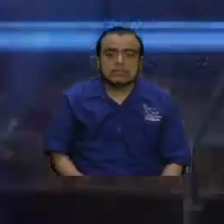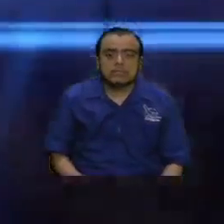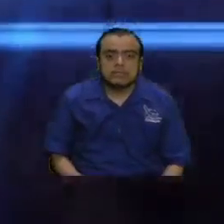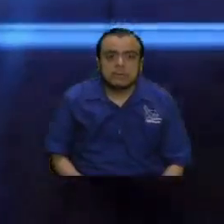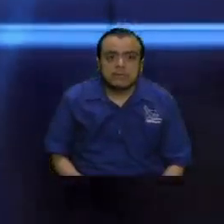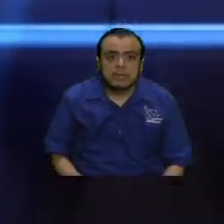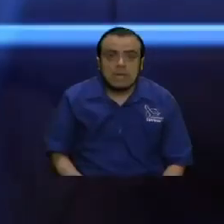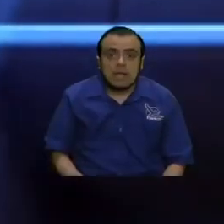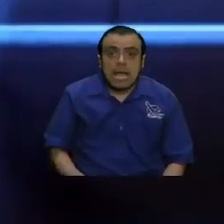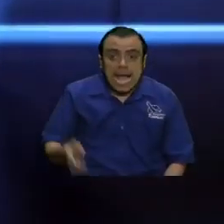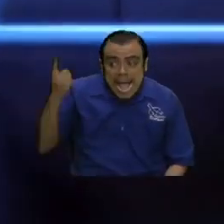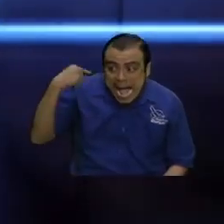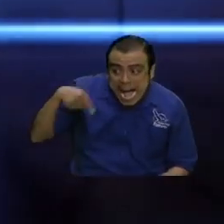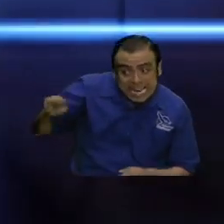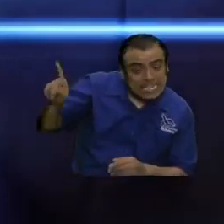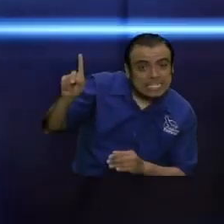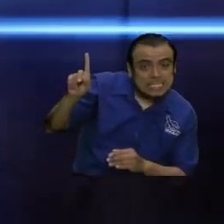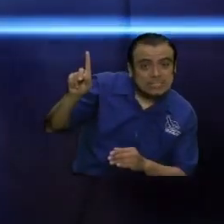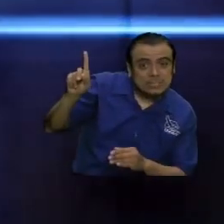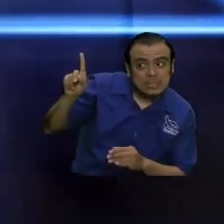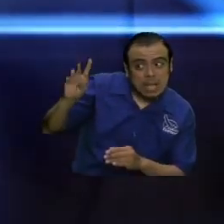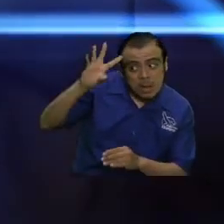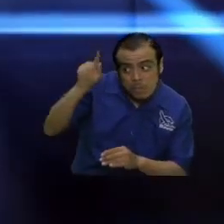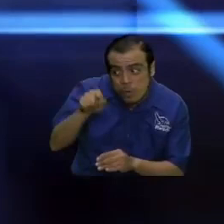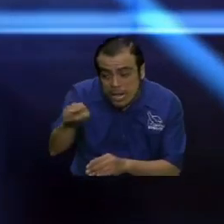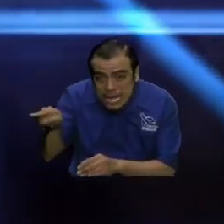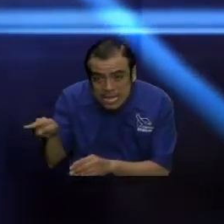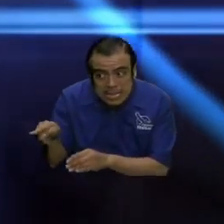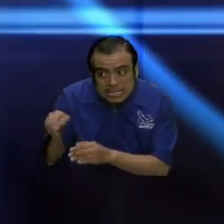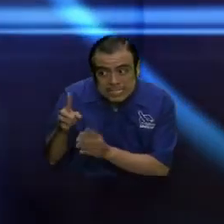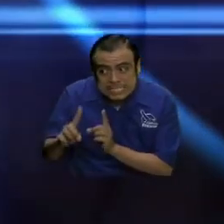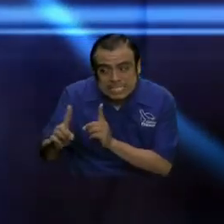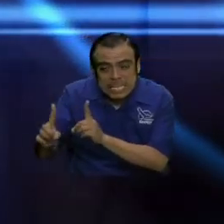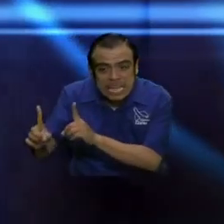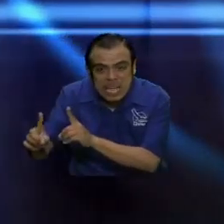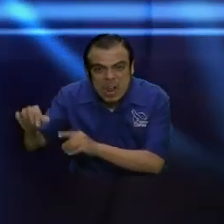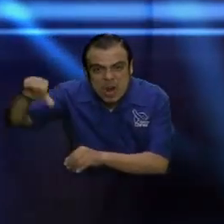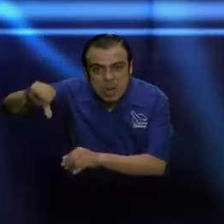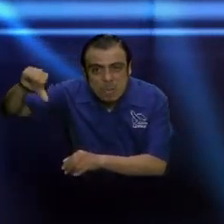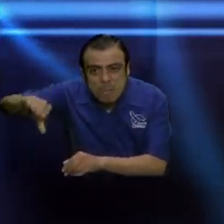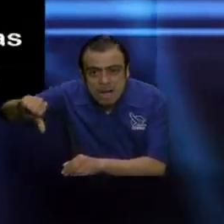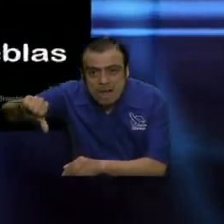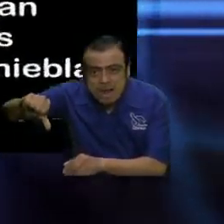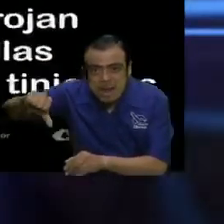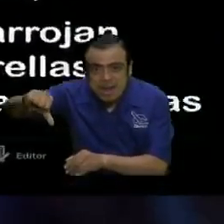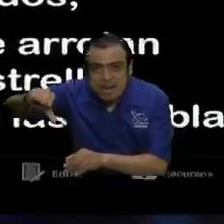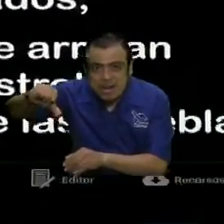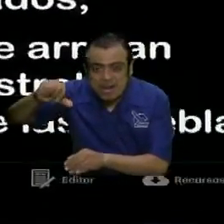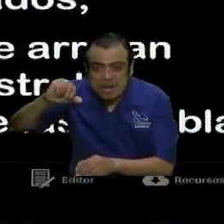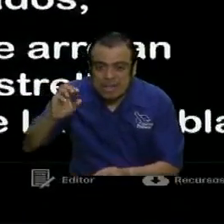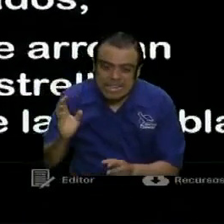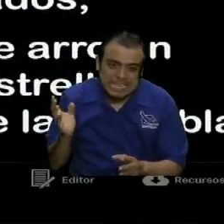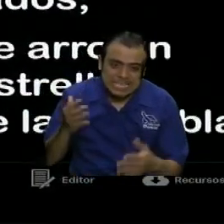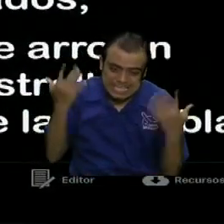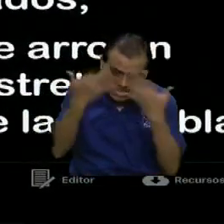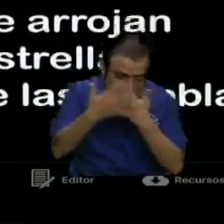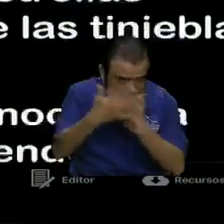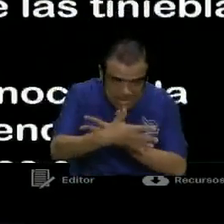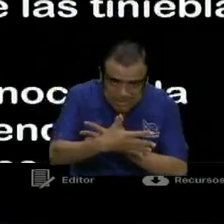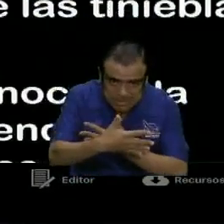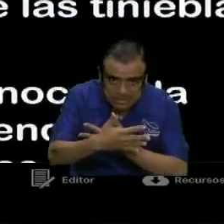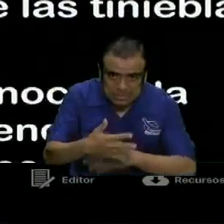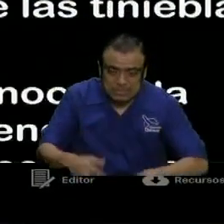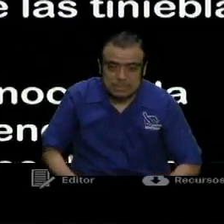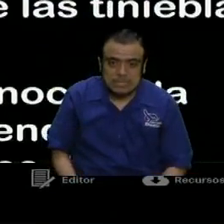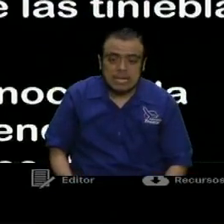Hay de ellos, porque han seguido el camino de Caín y por lucro se lanzaron al error de Balaam y perecieron en la rebelión de Coré.